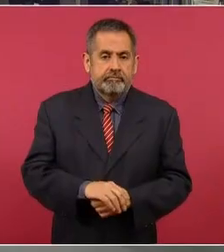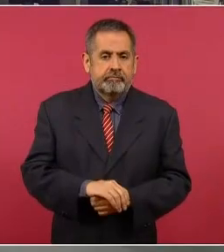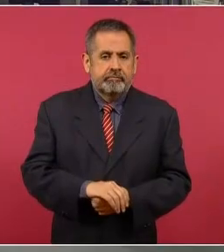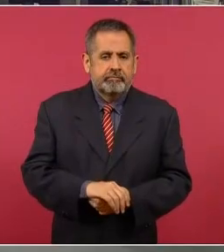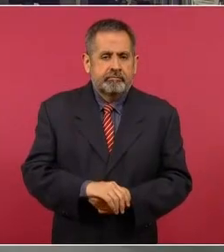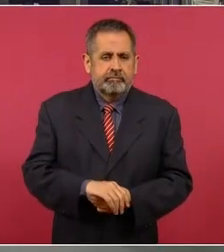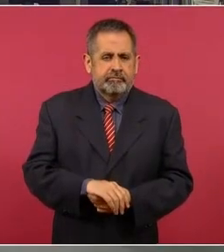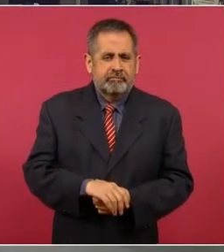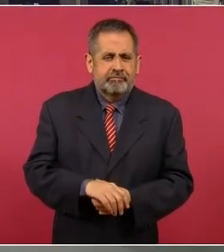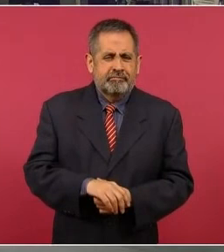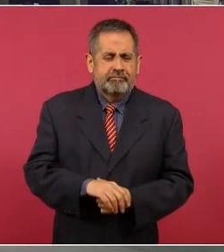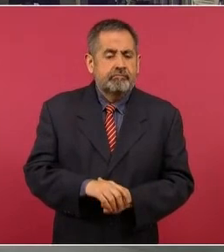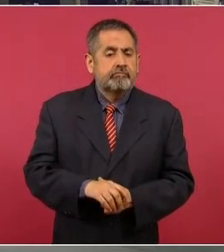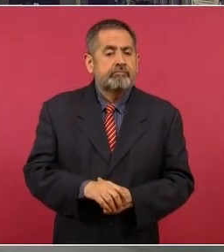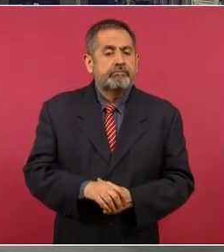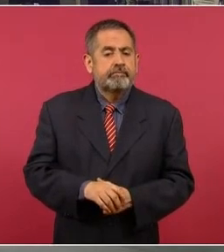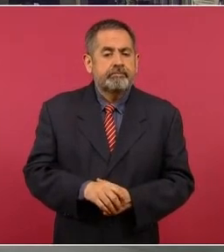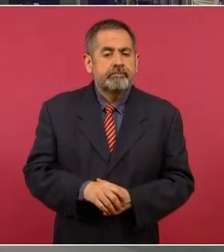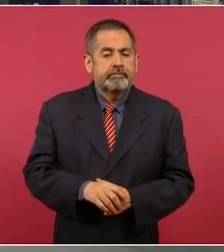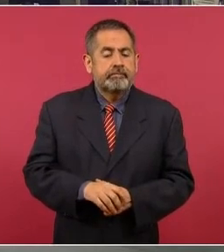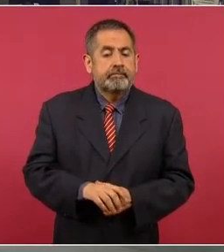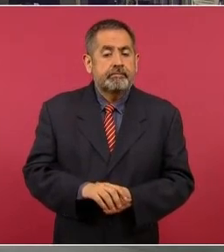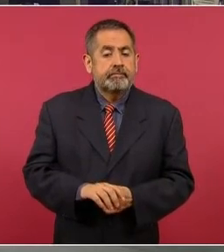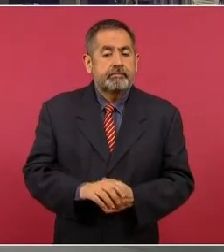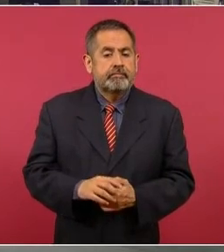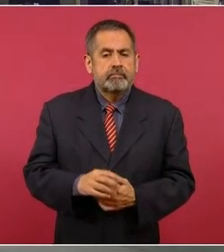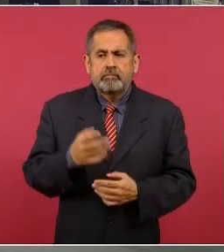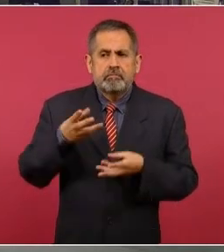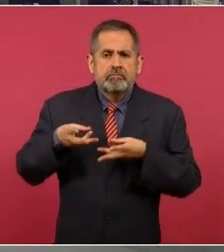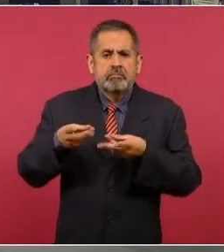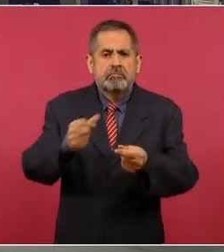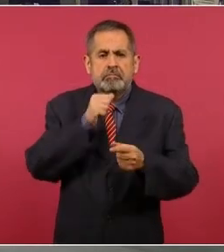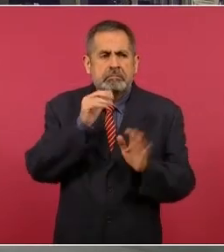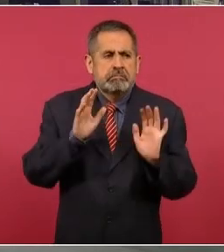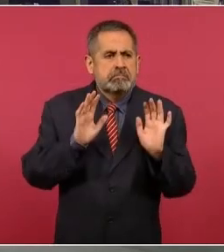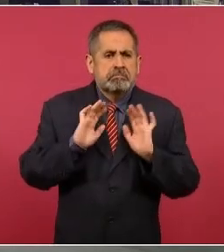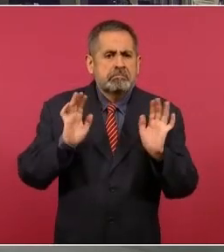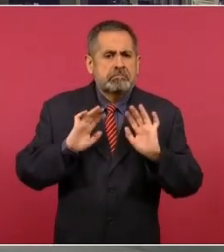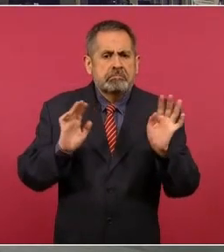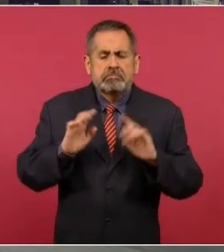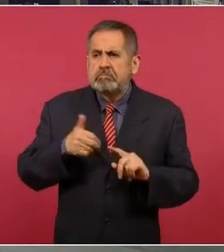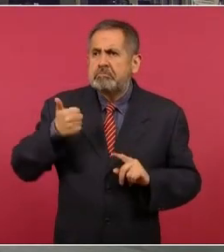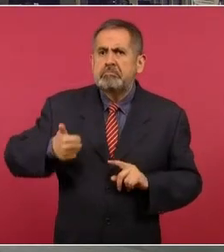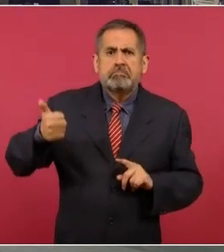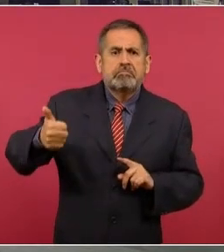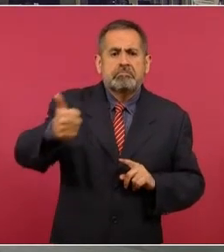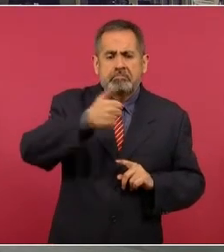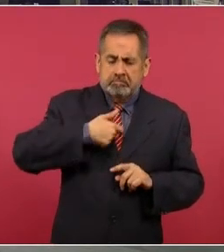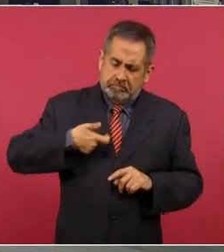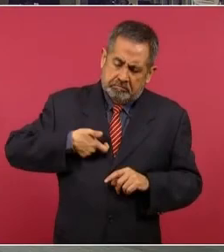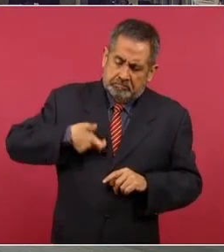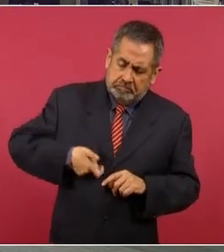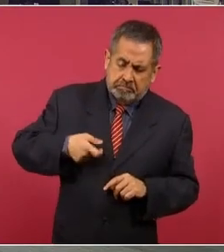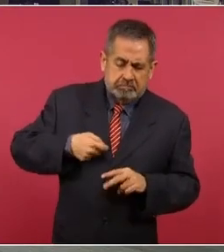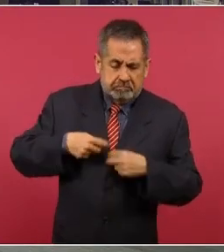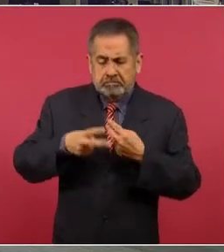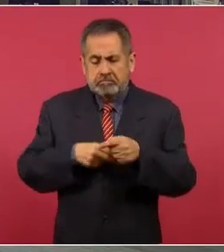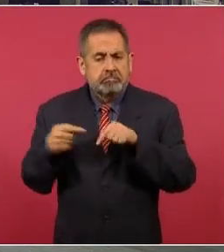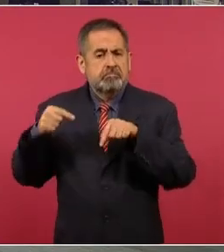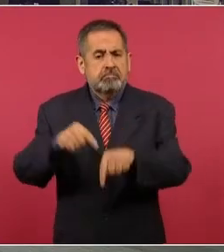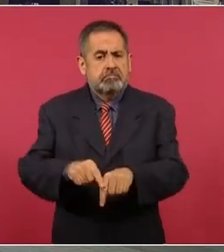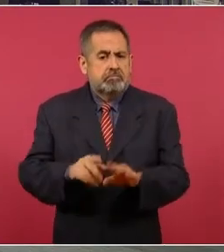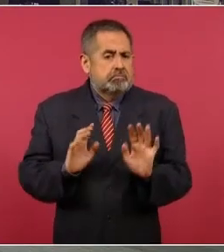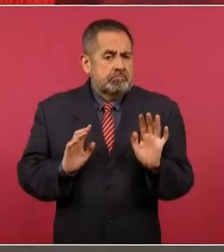No hay gasto, cada quien se paga sus